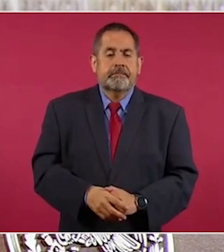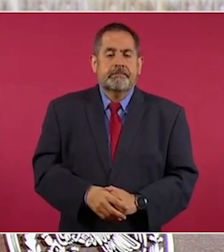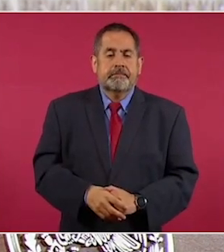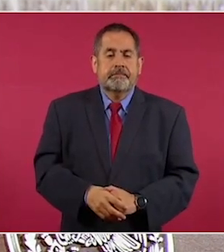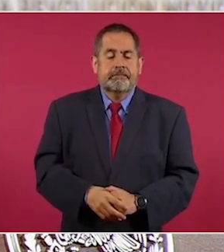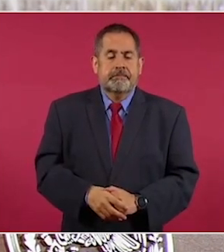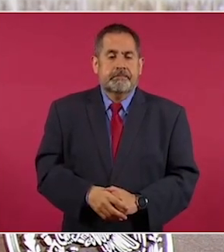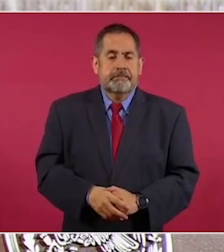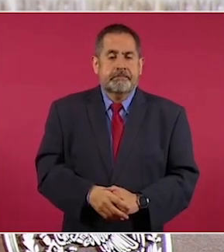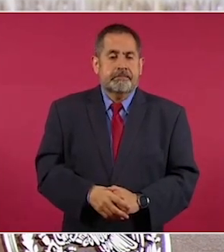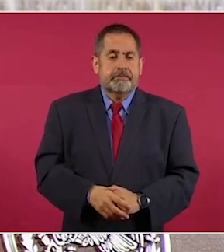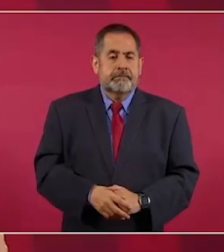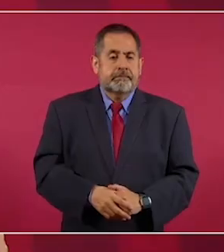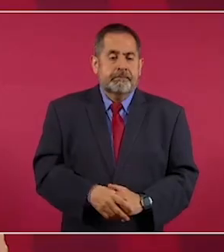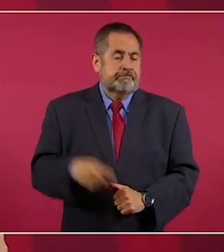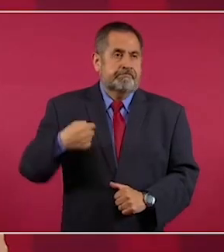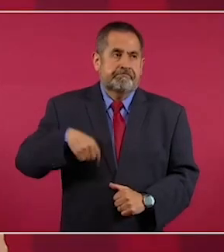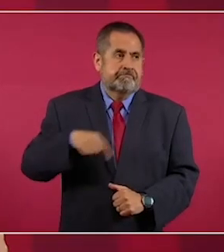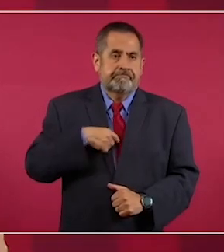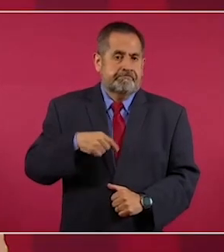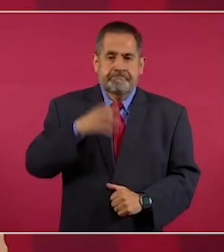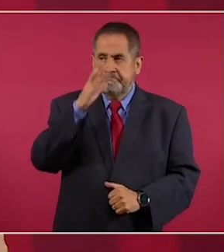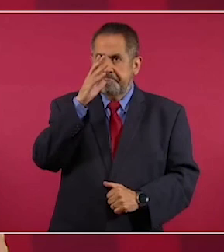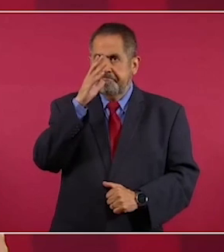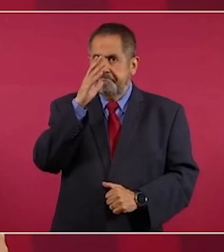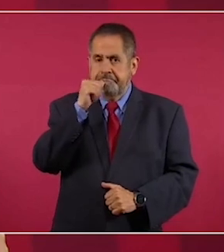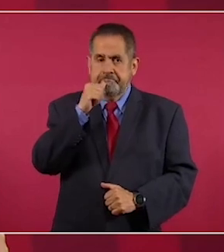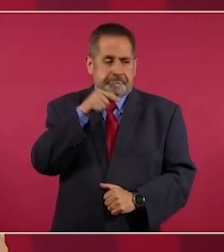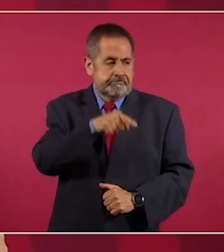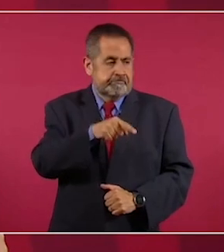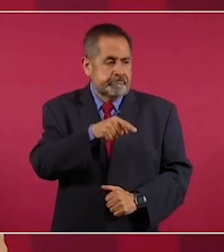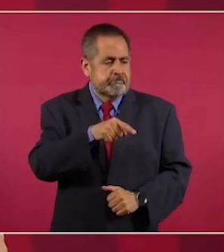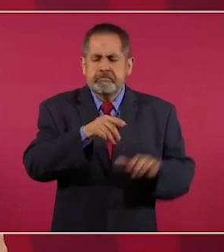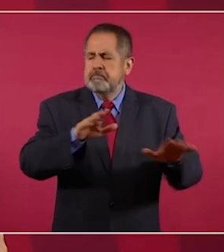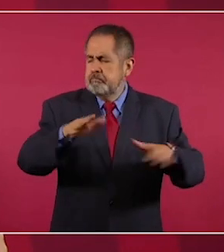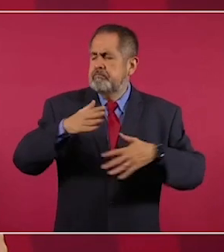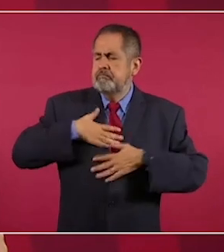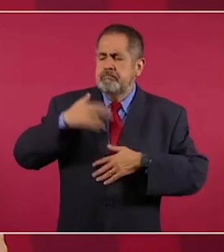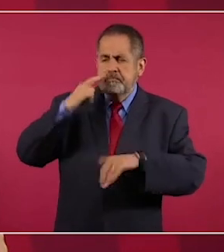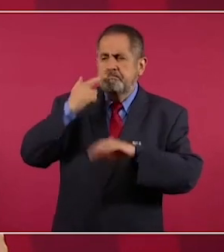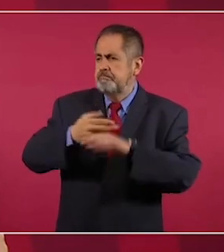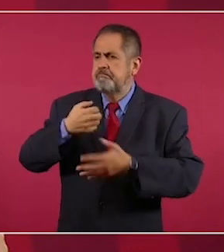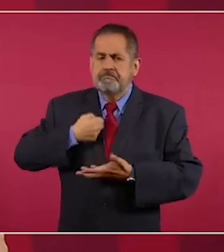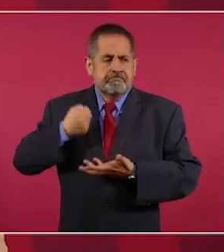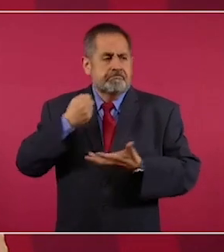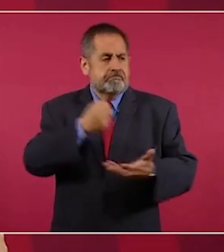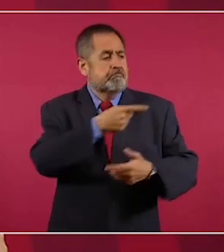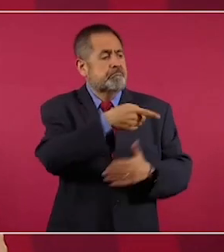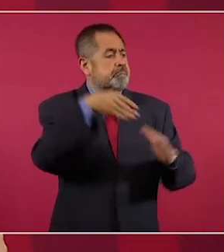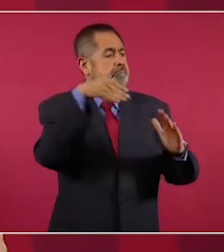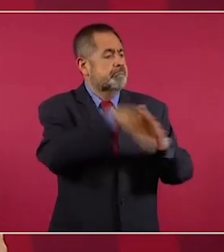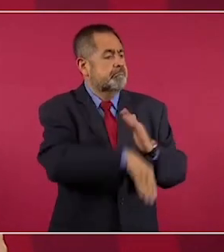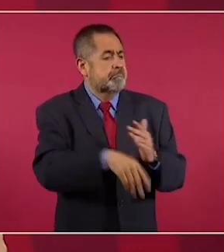No podríamos nosotros cargar con una quiebra